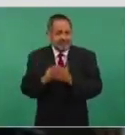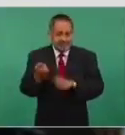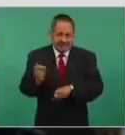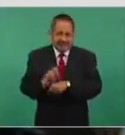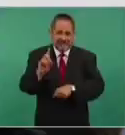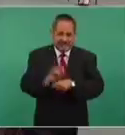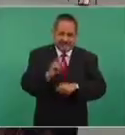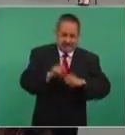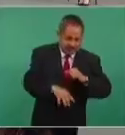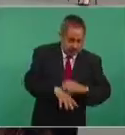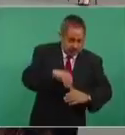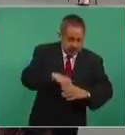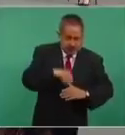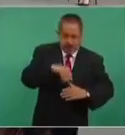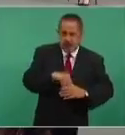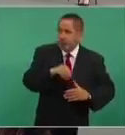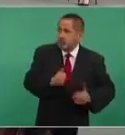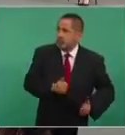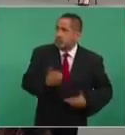diarios